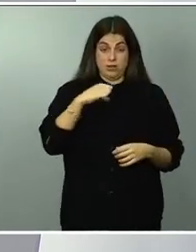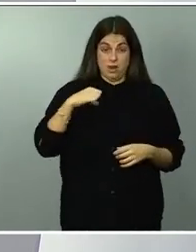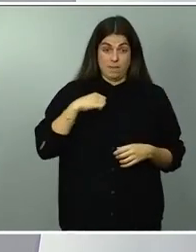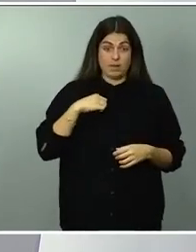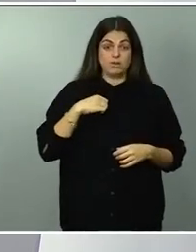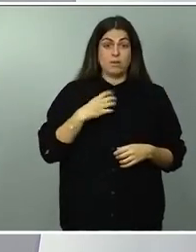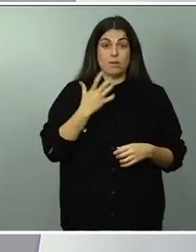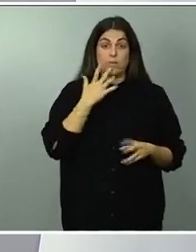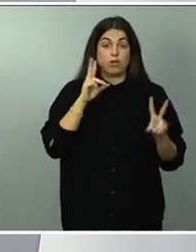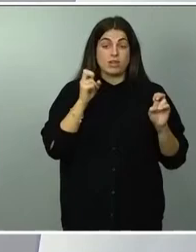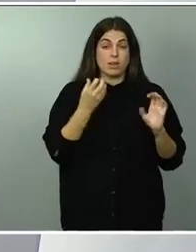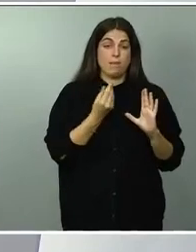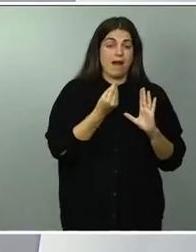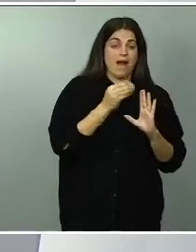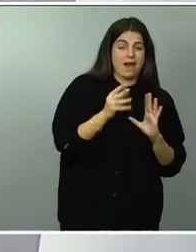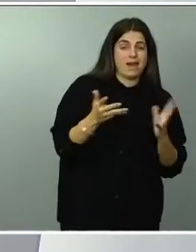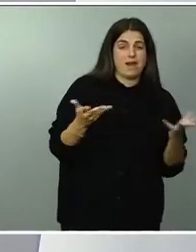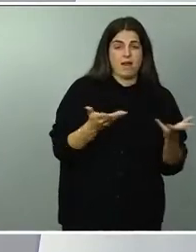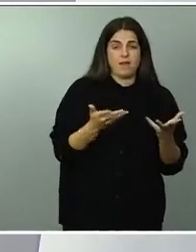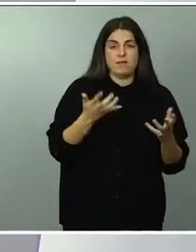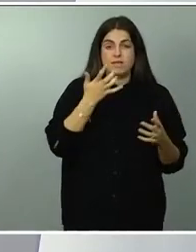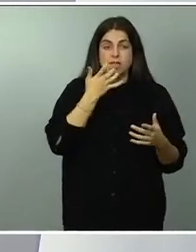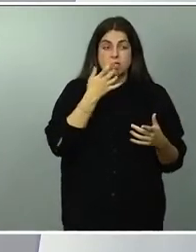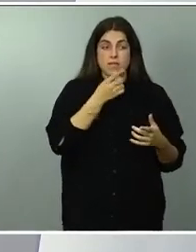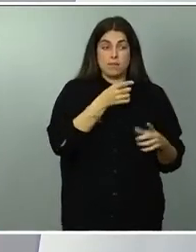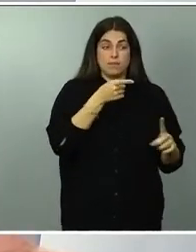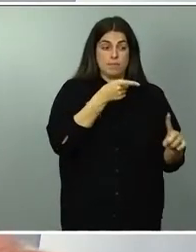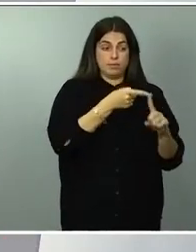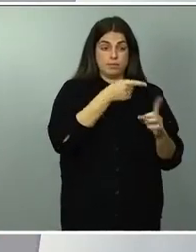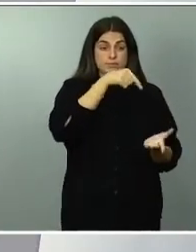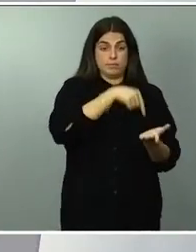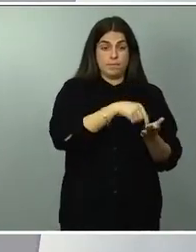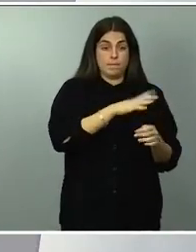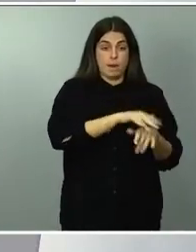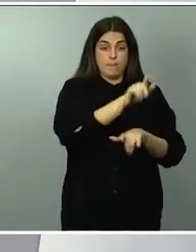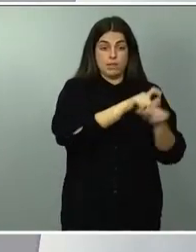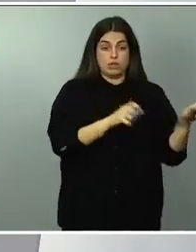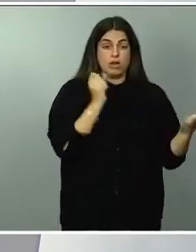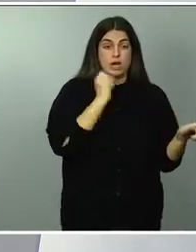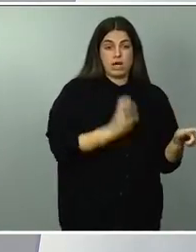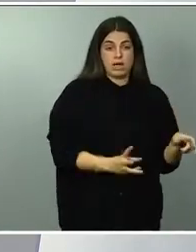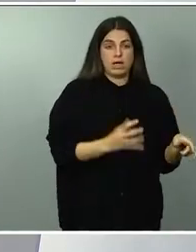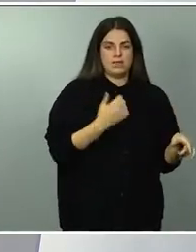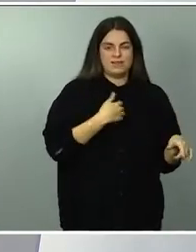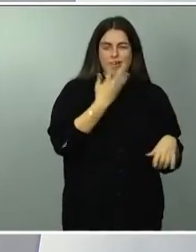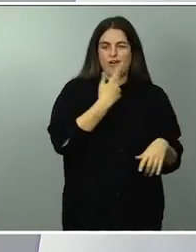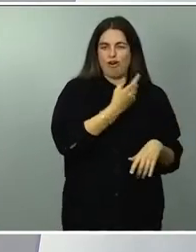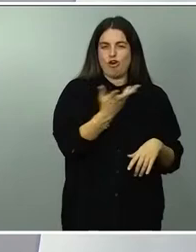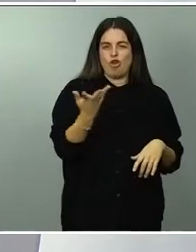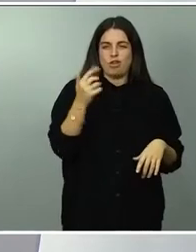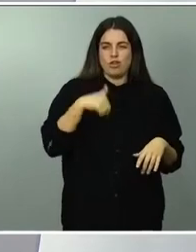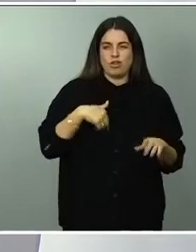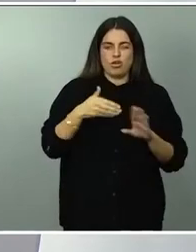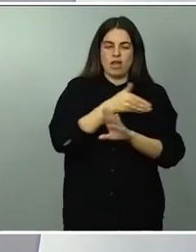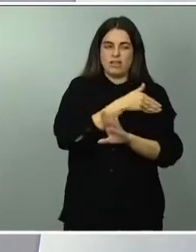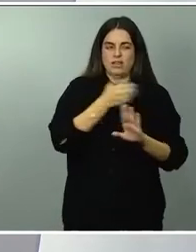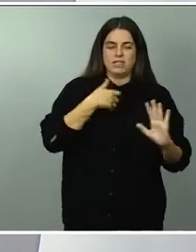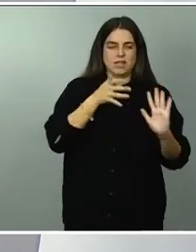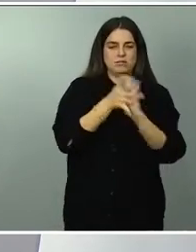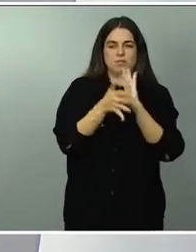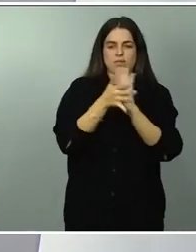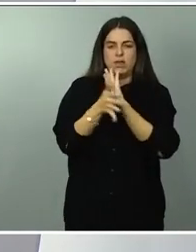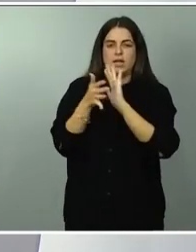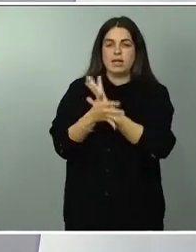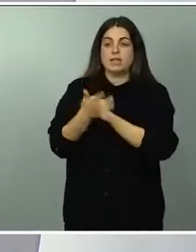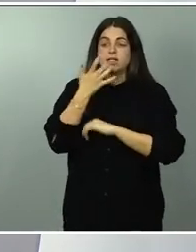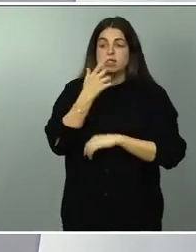dirigen a aquellos que más tienen suficientemente conocida y en el día de hoy he dado cuenta también del impuesto de grandes patrimonios